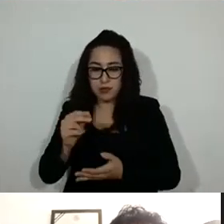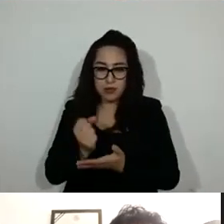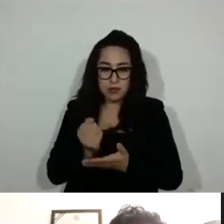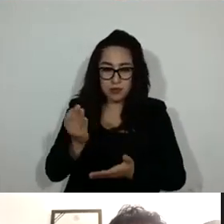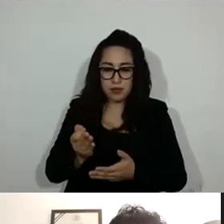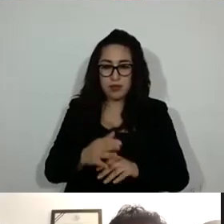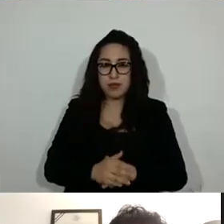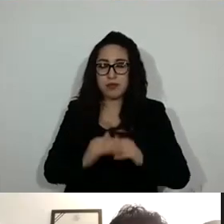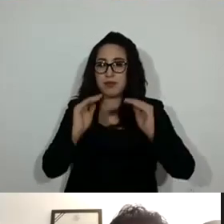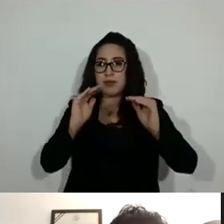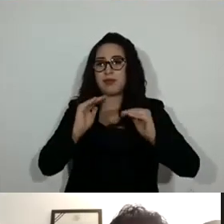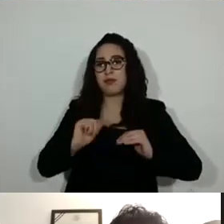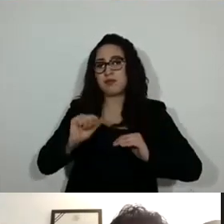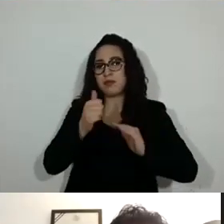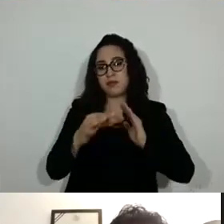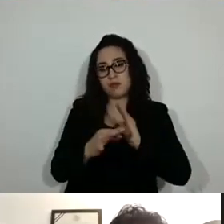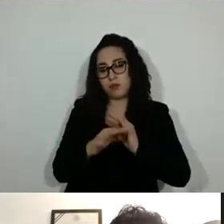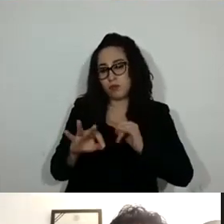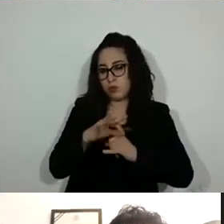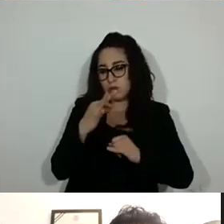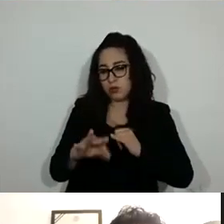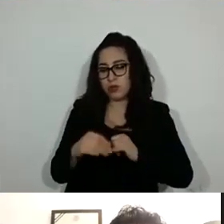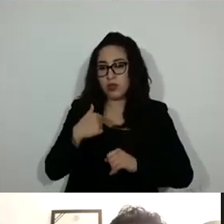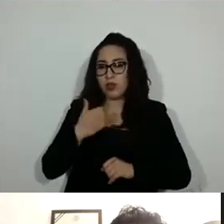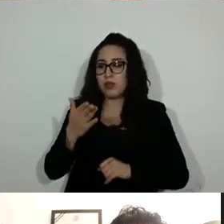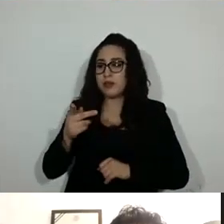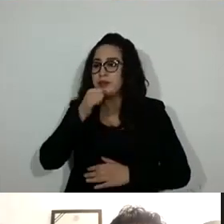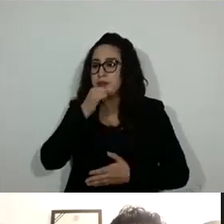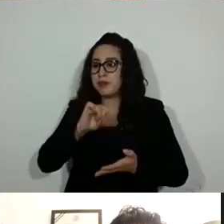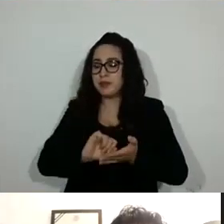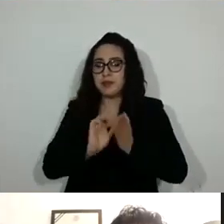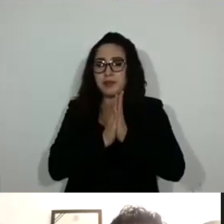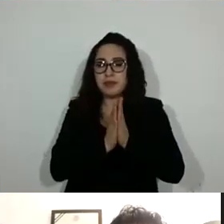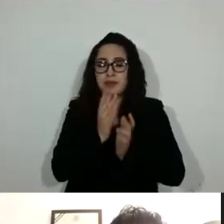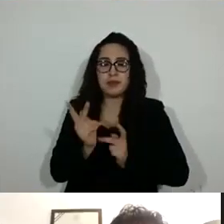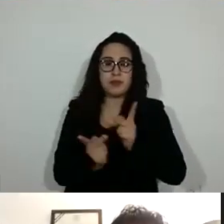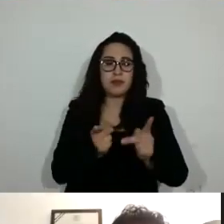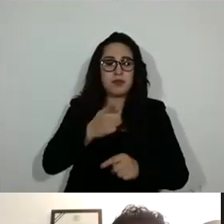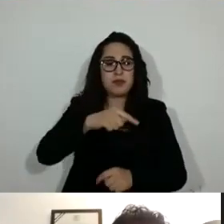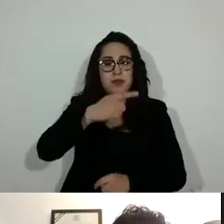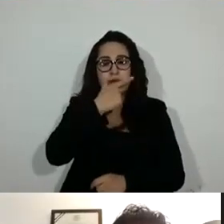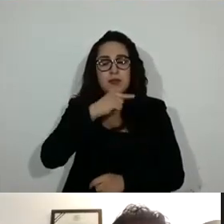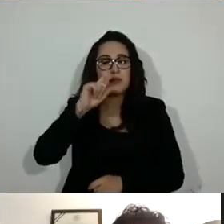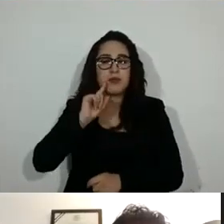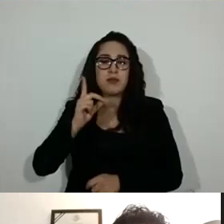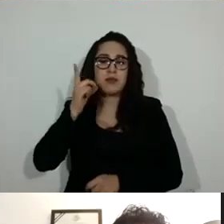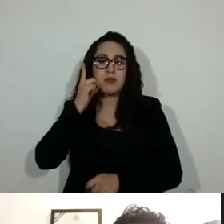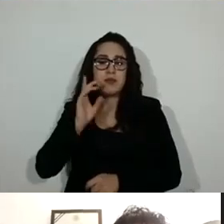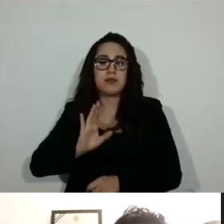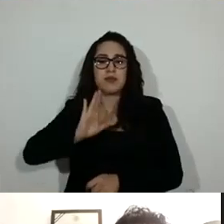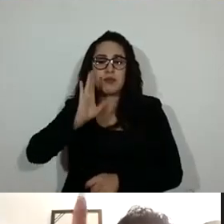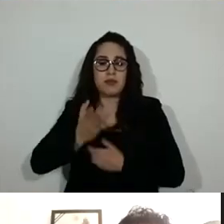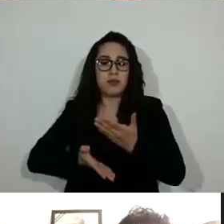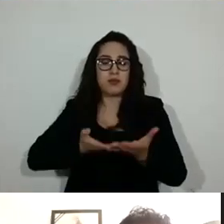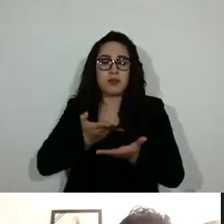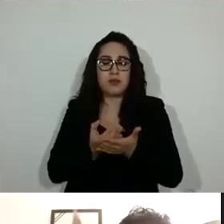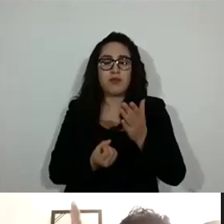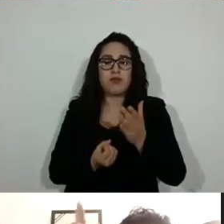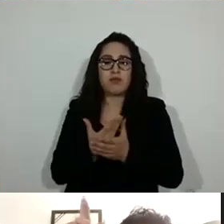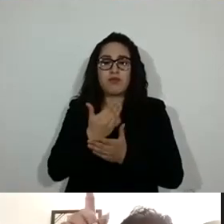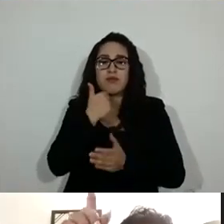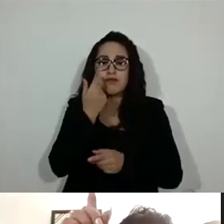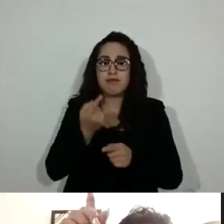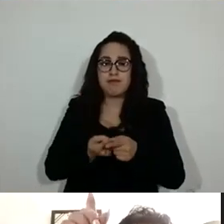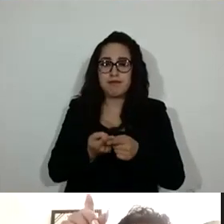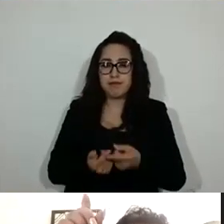desahogo al séptimo punto del orden del día, le solicito a la Secretaría consultar a las y los legisladores si alguien tiene algún asunto general que tratar.